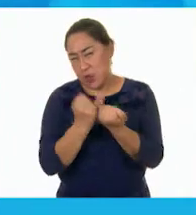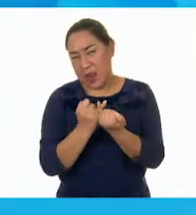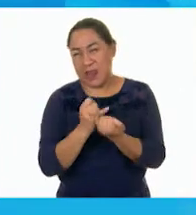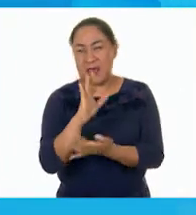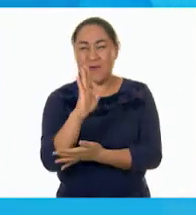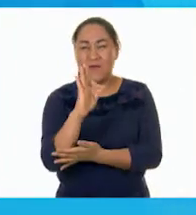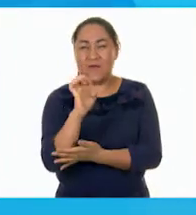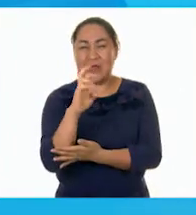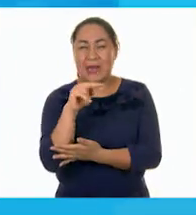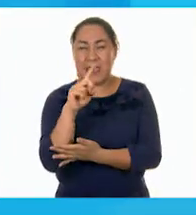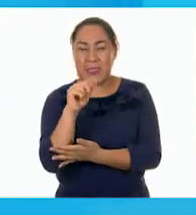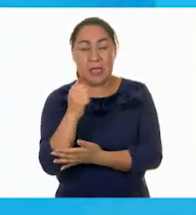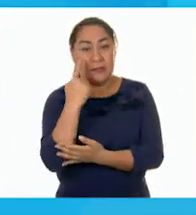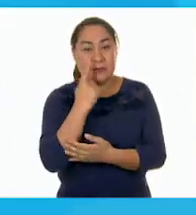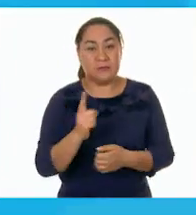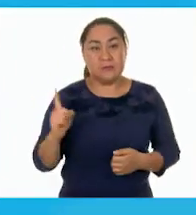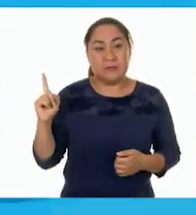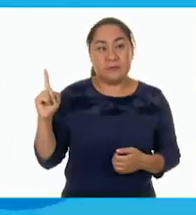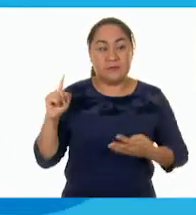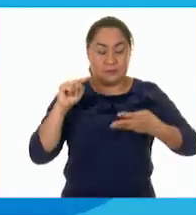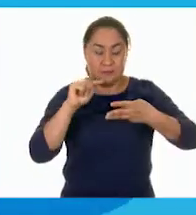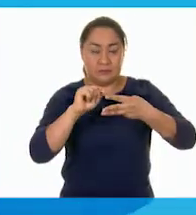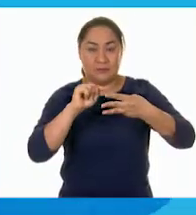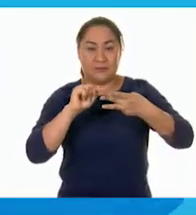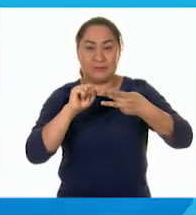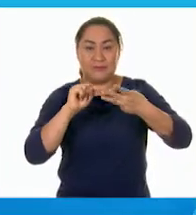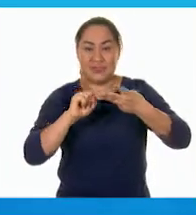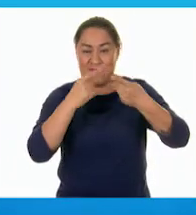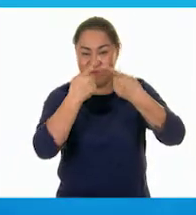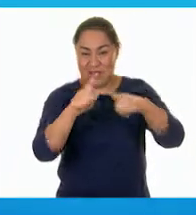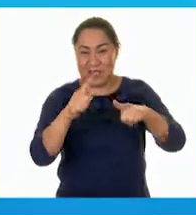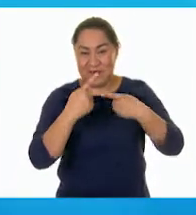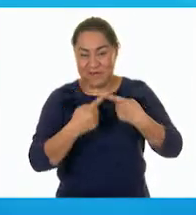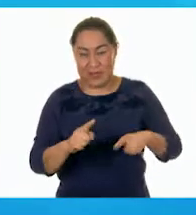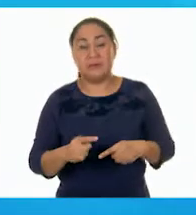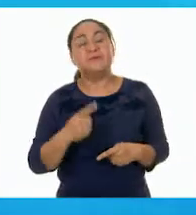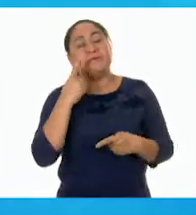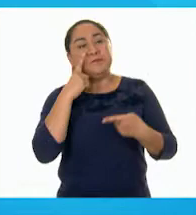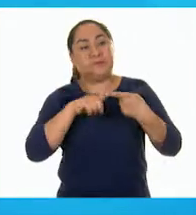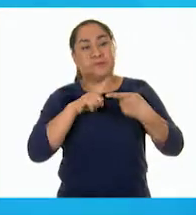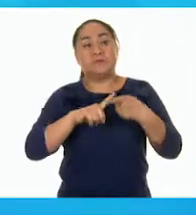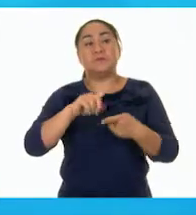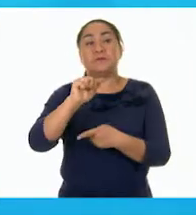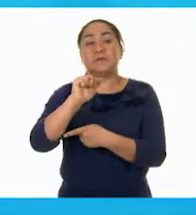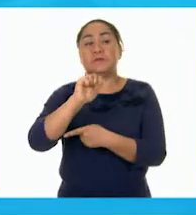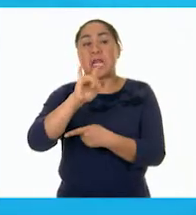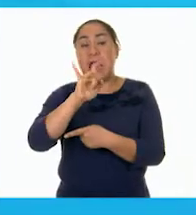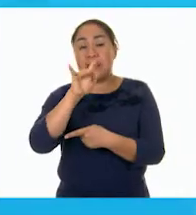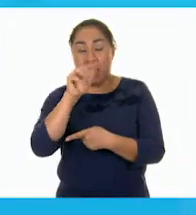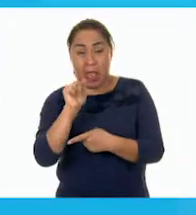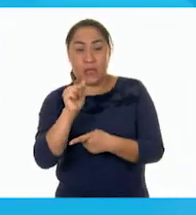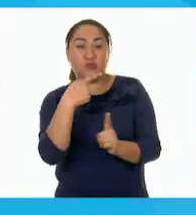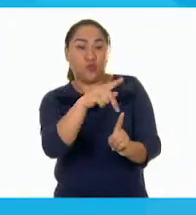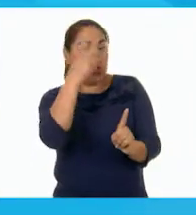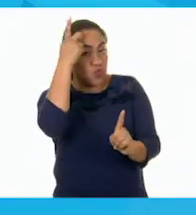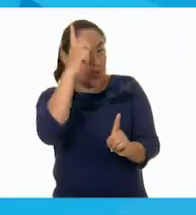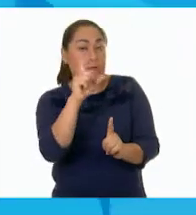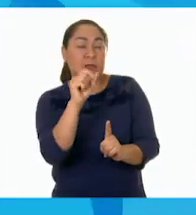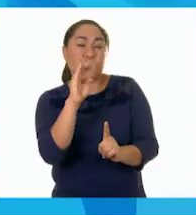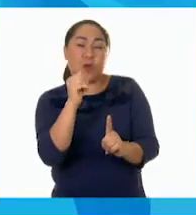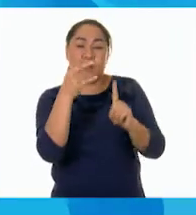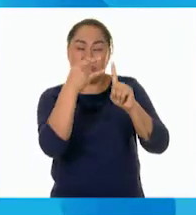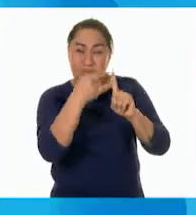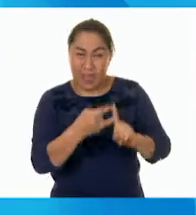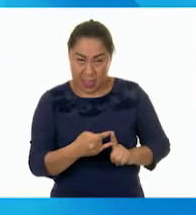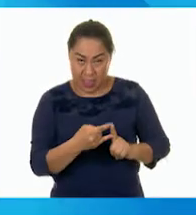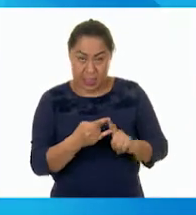pone tres casos distintos. Vamos a ver qué nos dice. Alejandra tenía 29 estampas y ganó